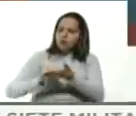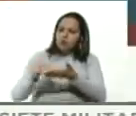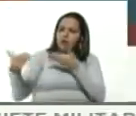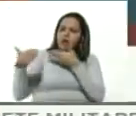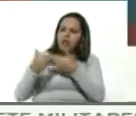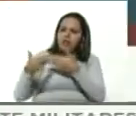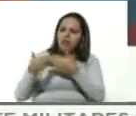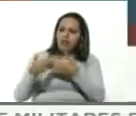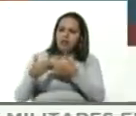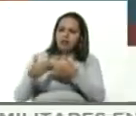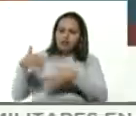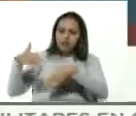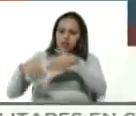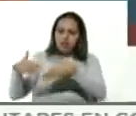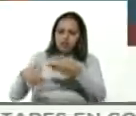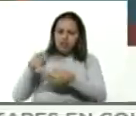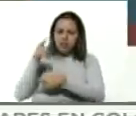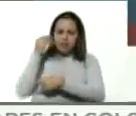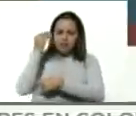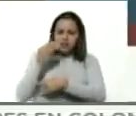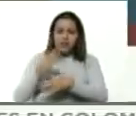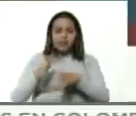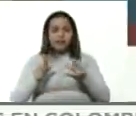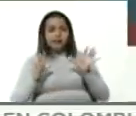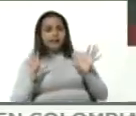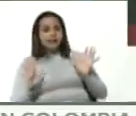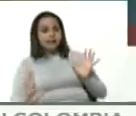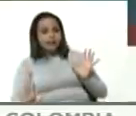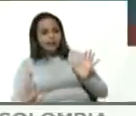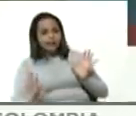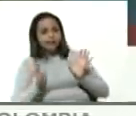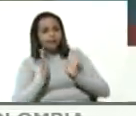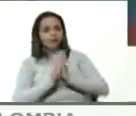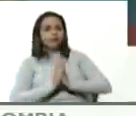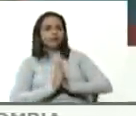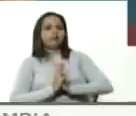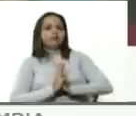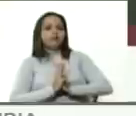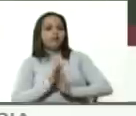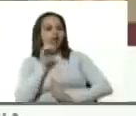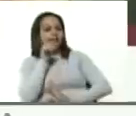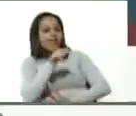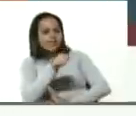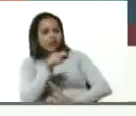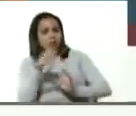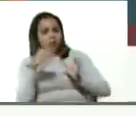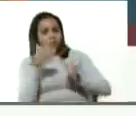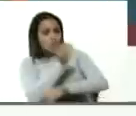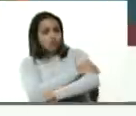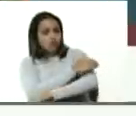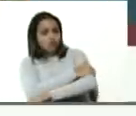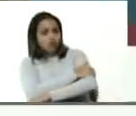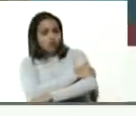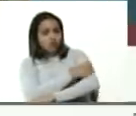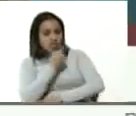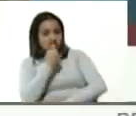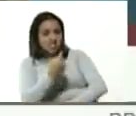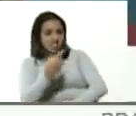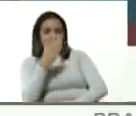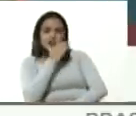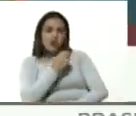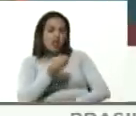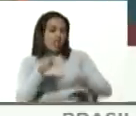situación en unas elecciones? Mira ya esa oposición a la que hace referencia